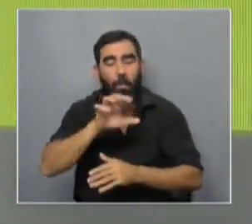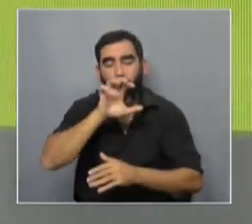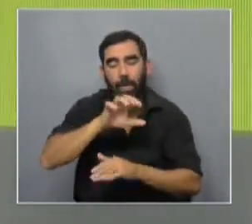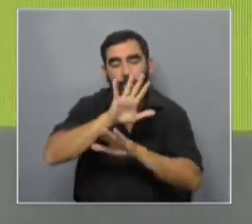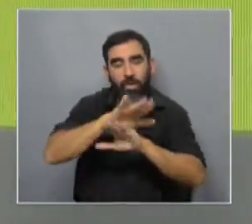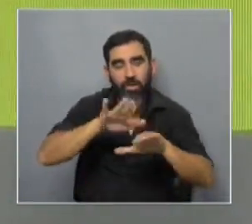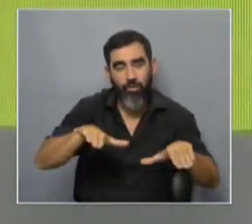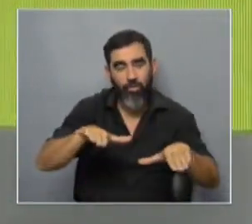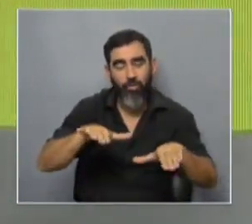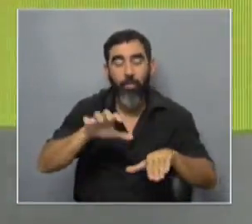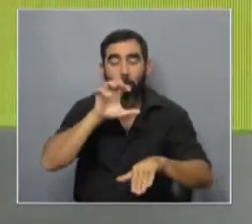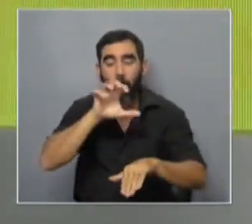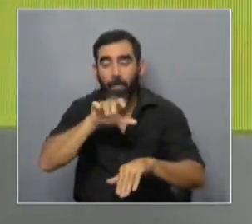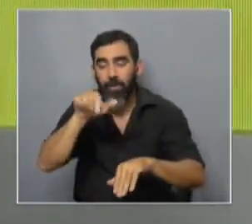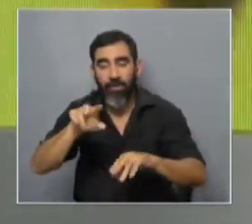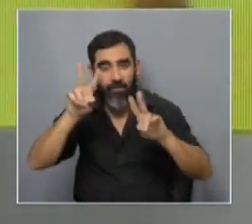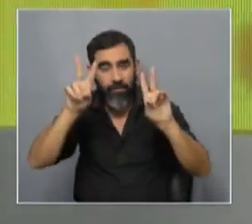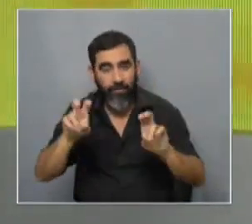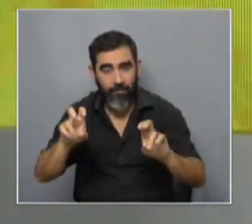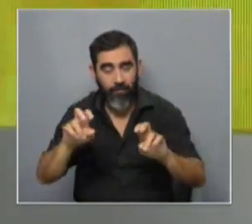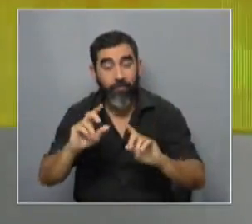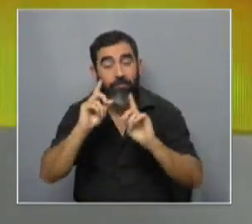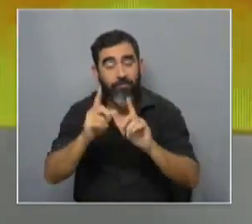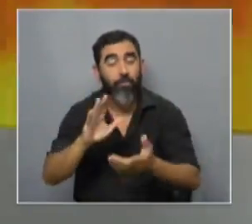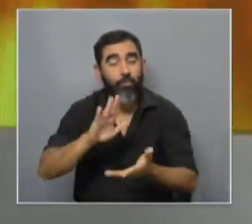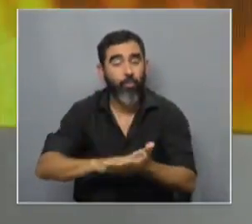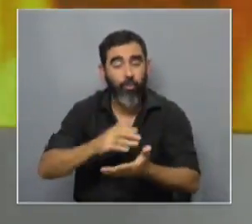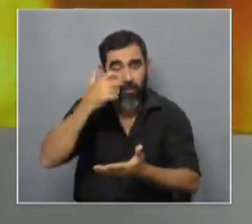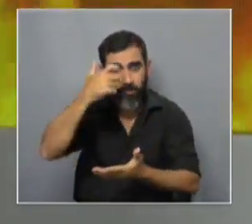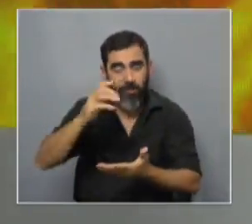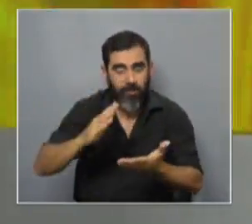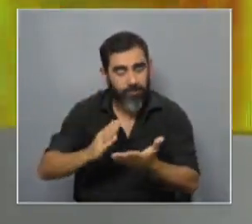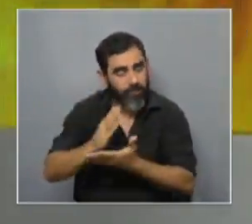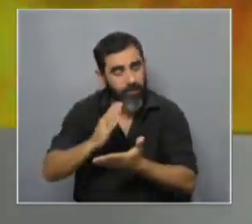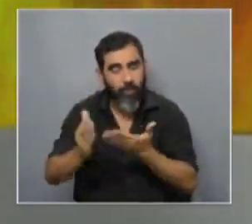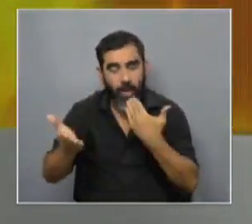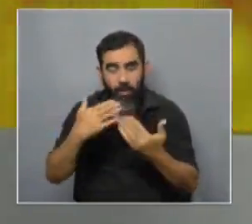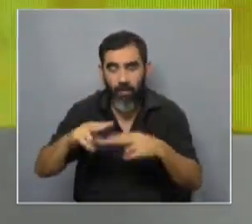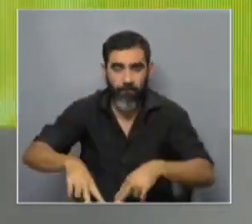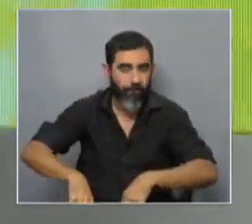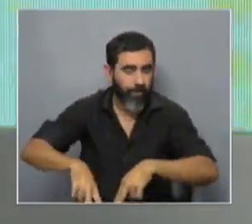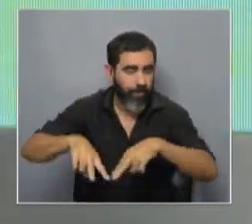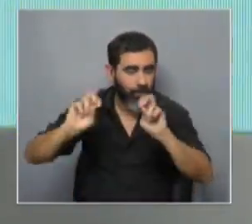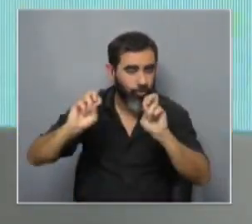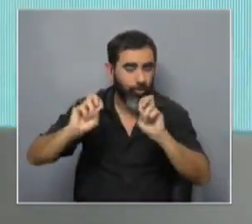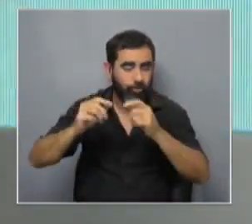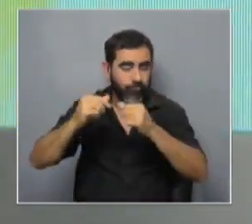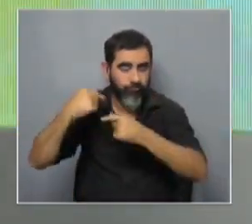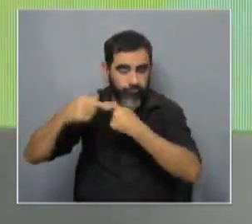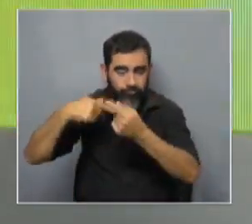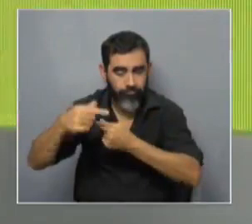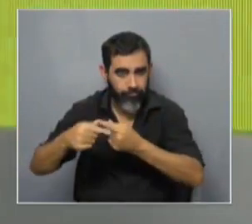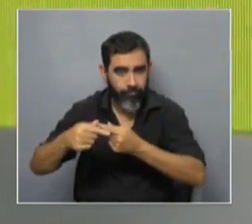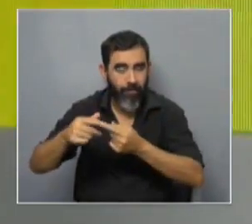vamos a traer de los perros en este tema pero además sobre ciencia siempre trata de hablar de investigaciones en curso del